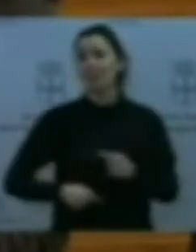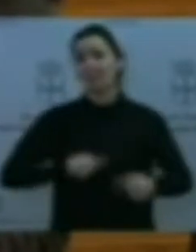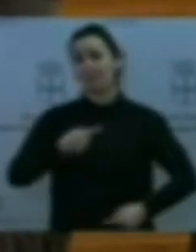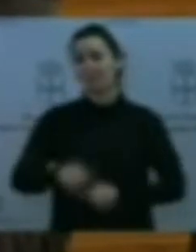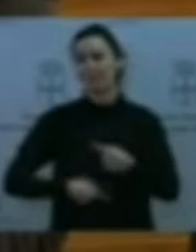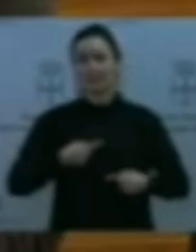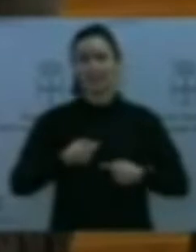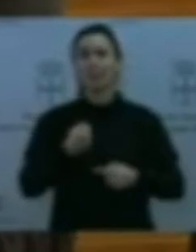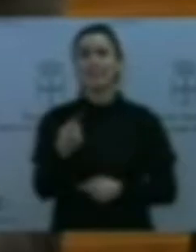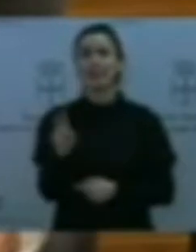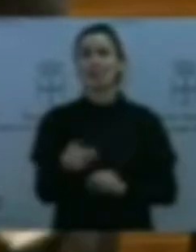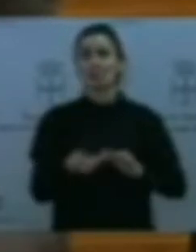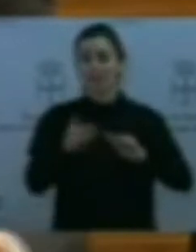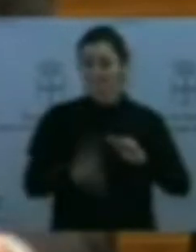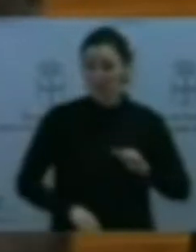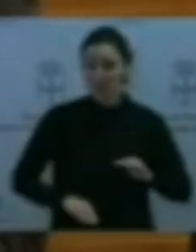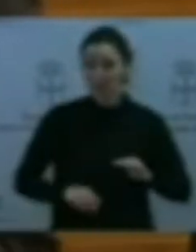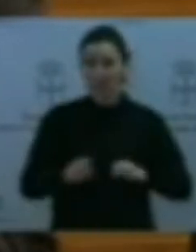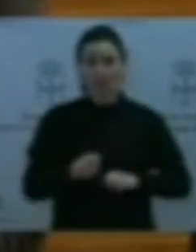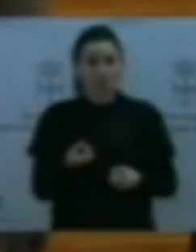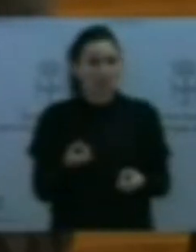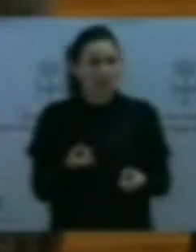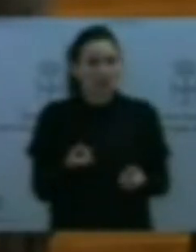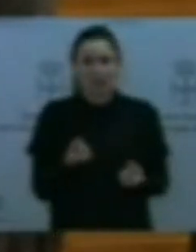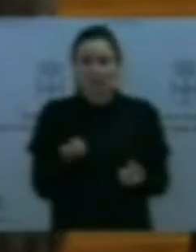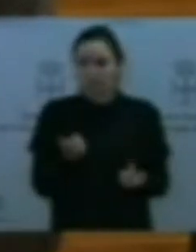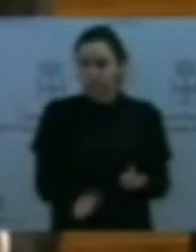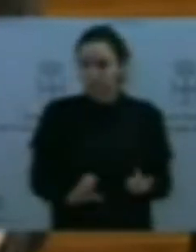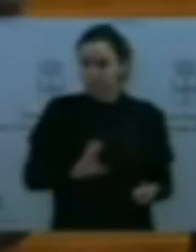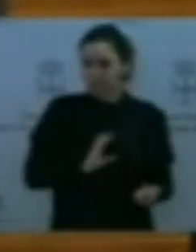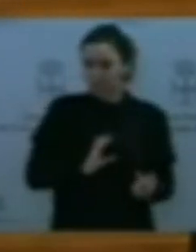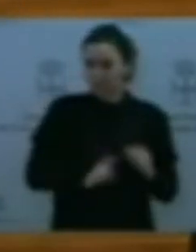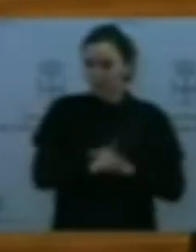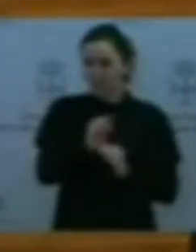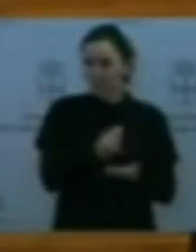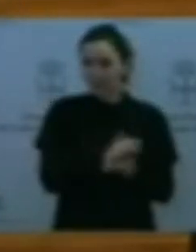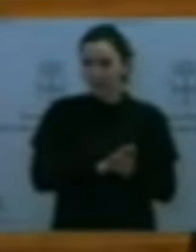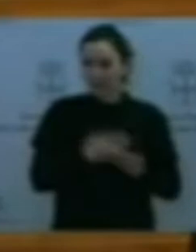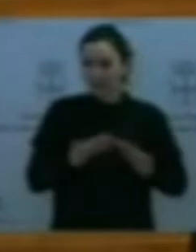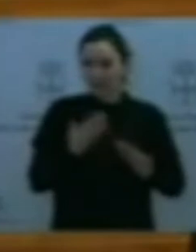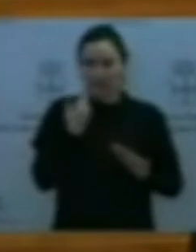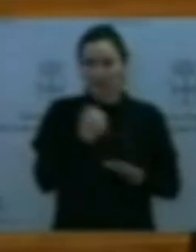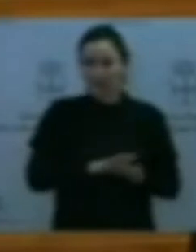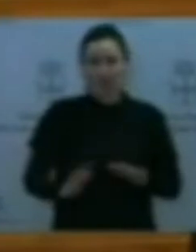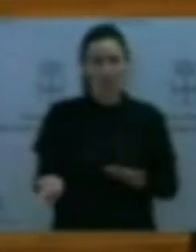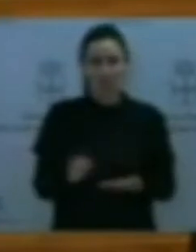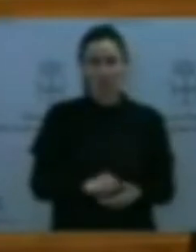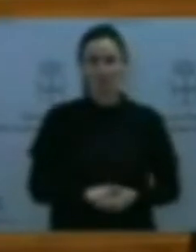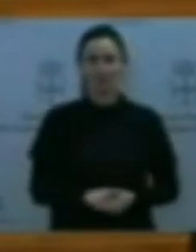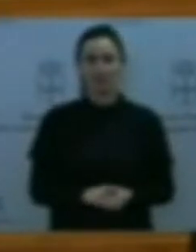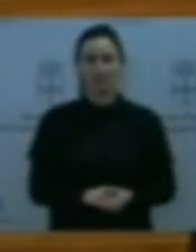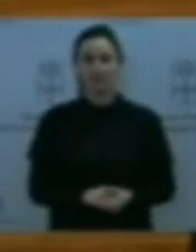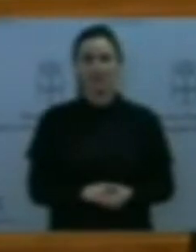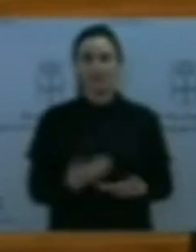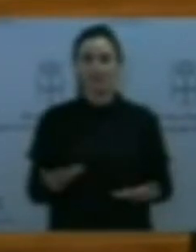derecho a los libros de texto gratuitos? ¿Eso es progresismo, señor consejero? Pues bien, como eso no es progresismo, sino que eso es una